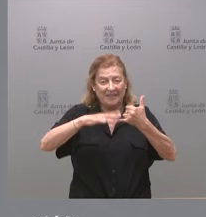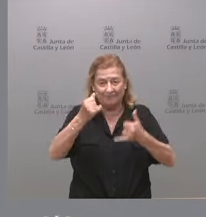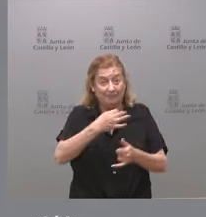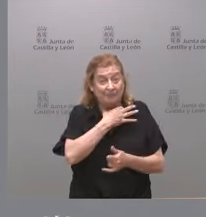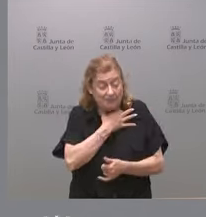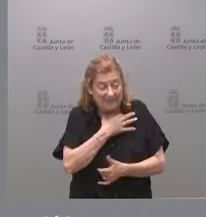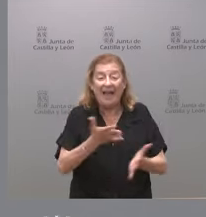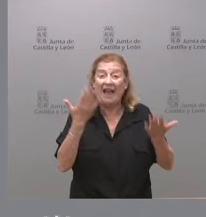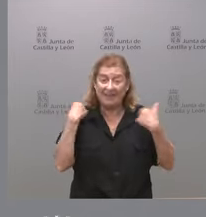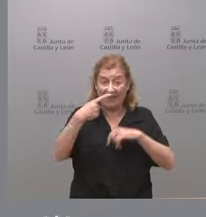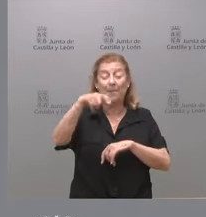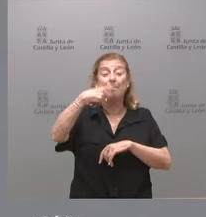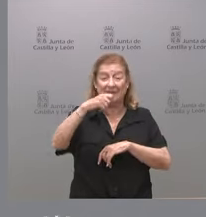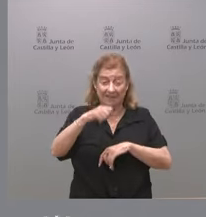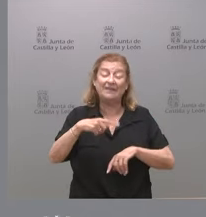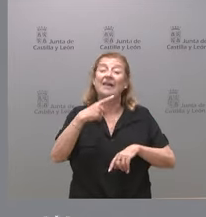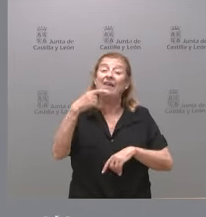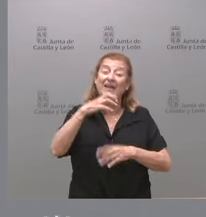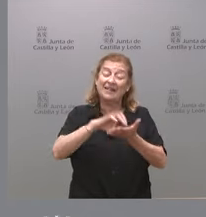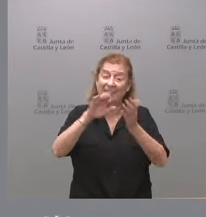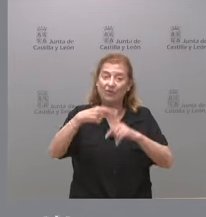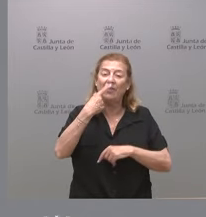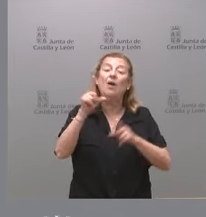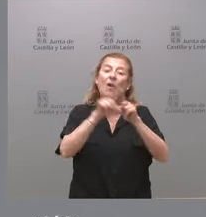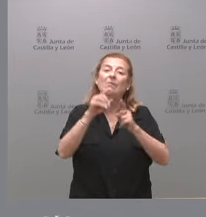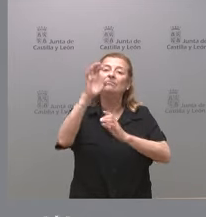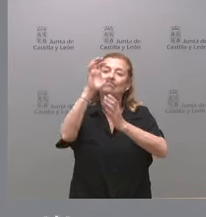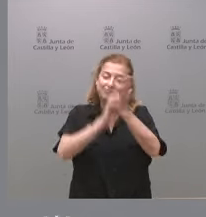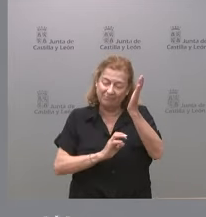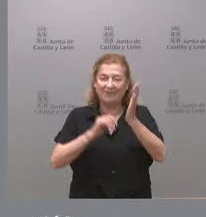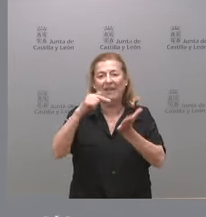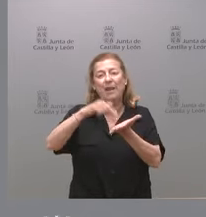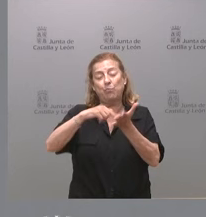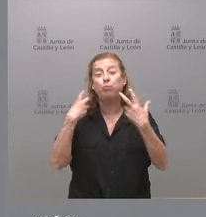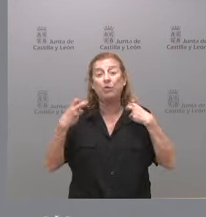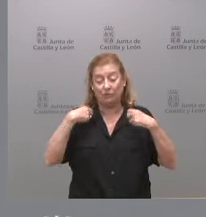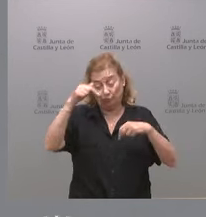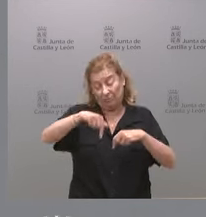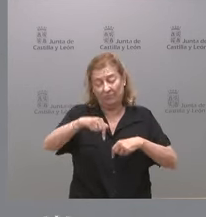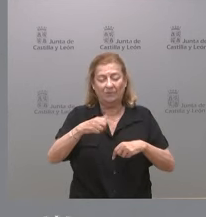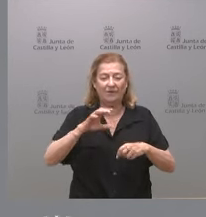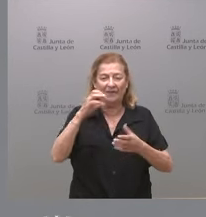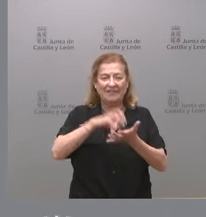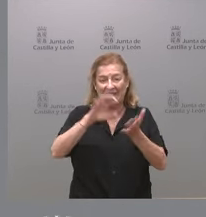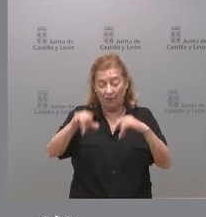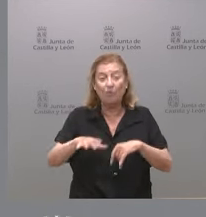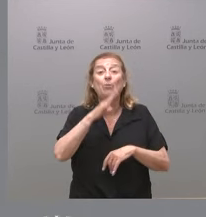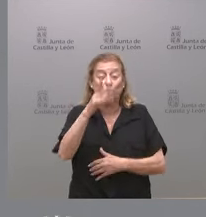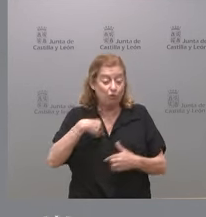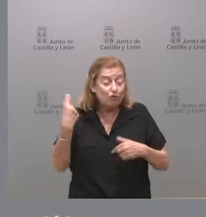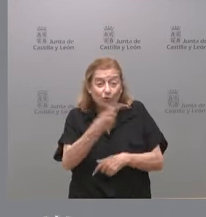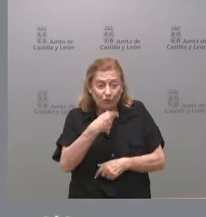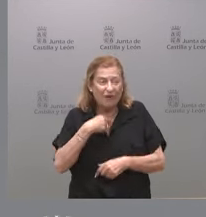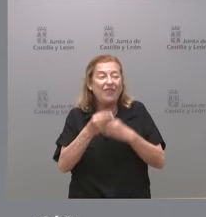anunció una nueva rebaja de impuestos en nuestra comunidad autónoma por tanto nosotros estamos a lo que nos parece